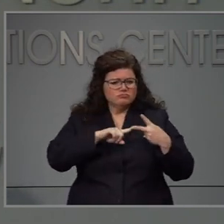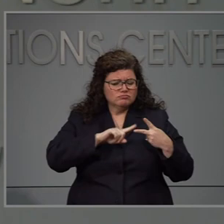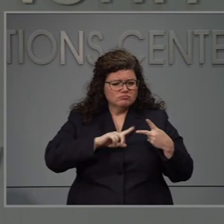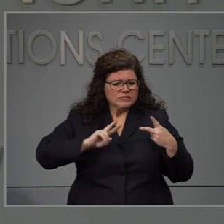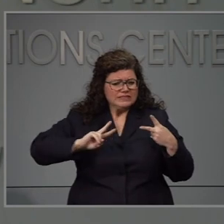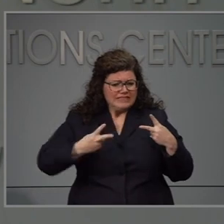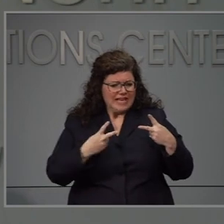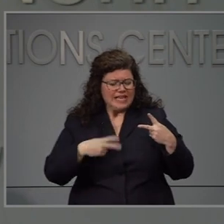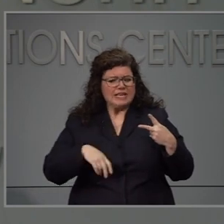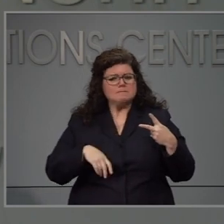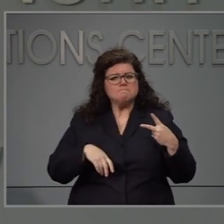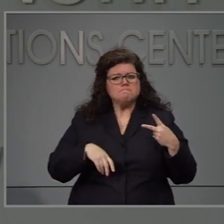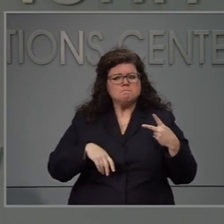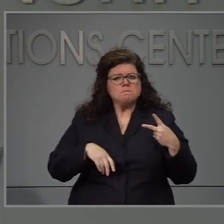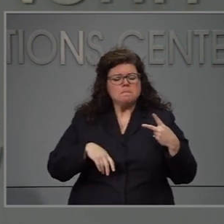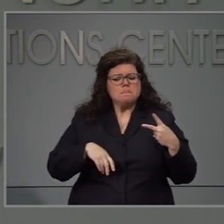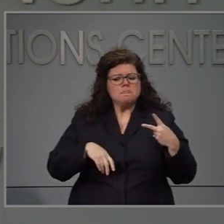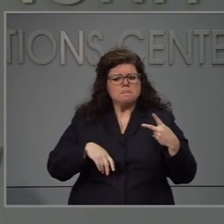confianza para entrar.